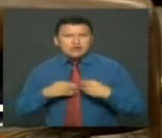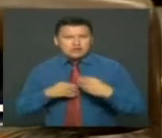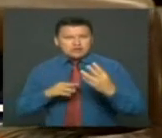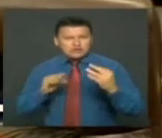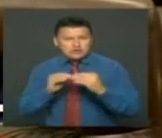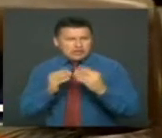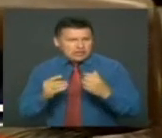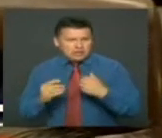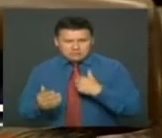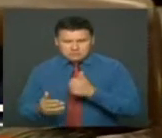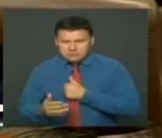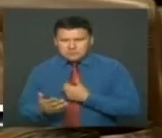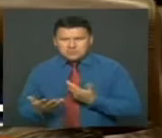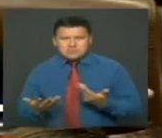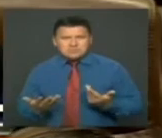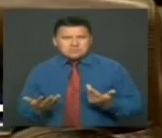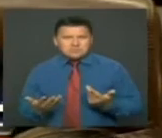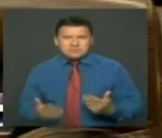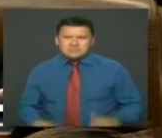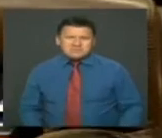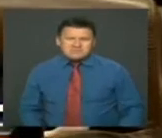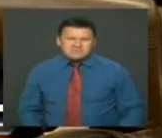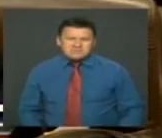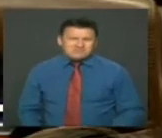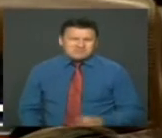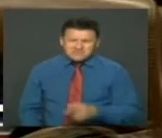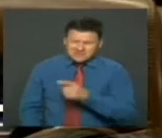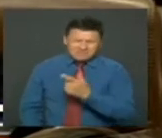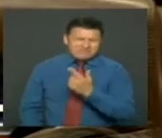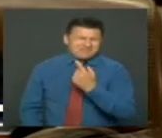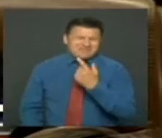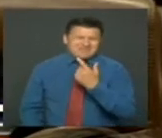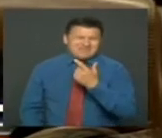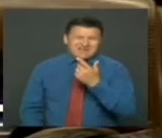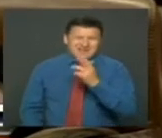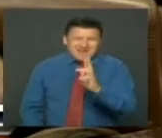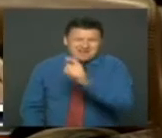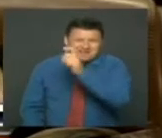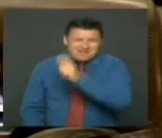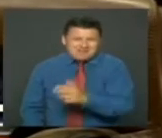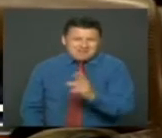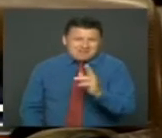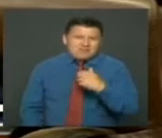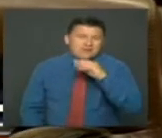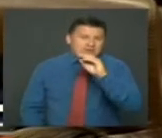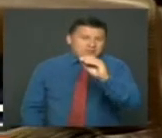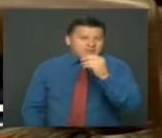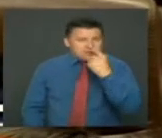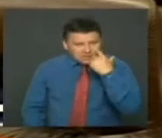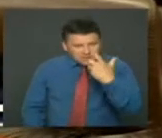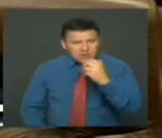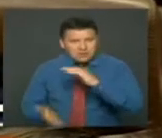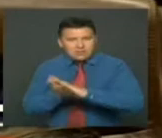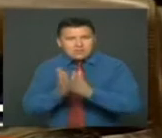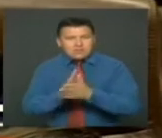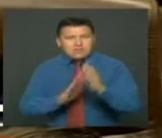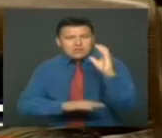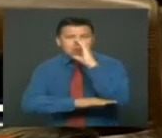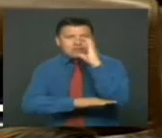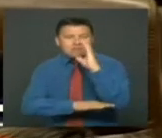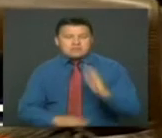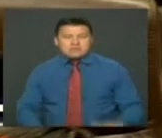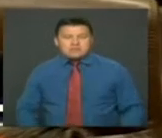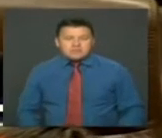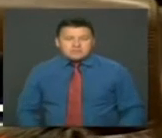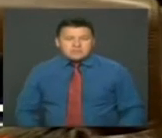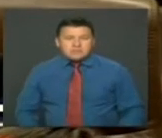ocurriera el mismo? Eso sí no tiene ningún sentido y ninguna lógica. Yo quiero ver una Colombia en paz, pero esa